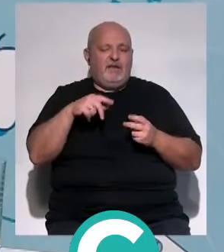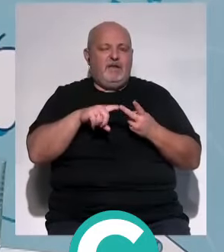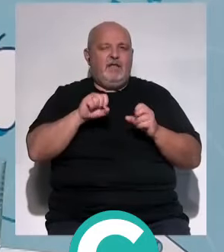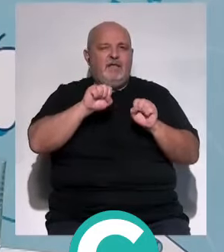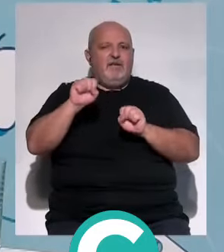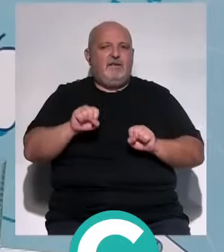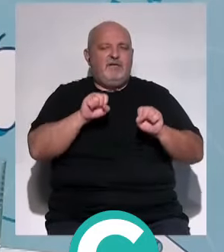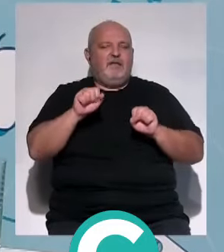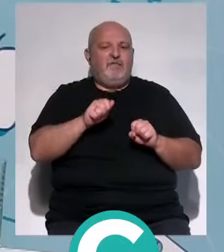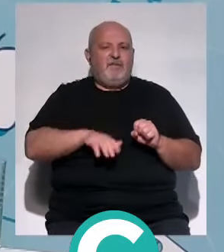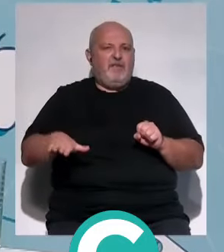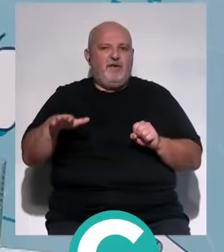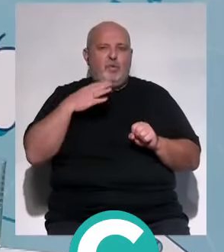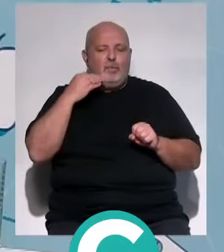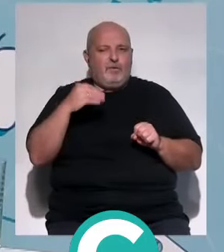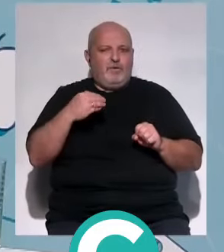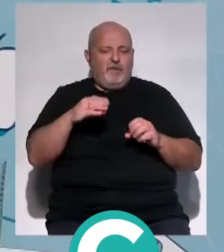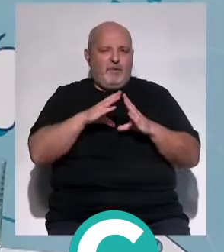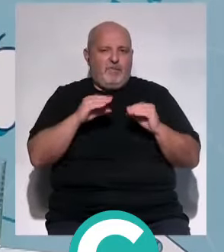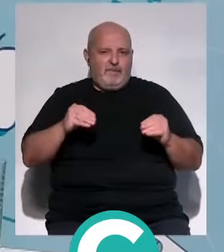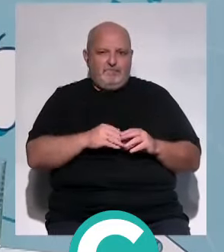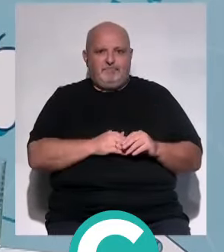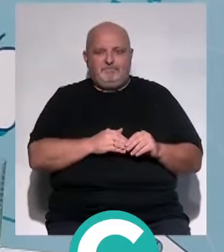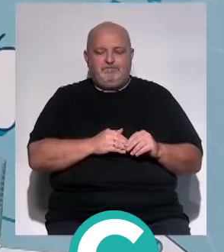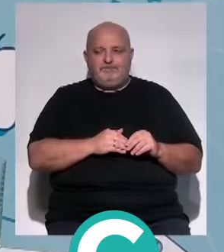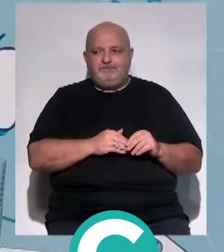Defensoría de la Infancia y la Juventud de Andalucía.